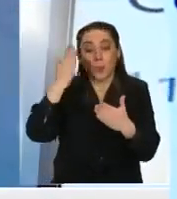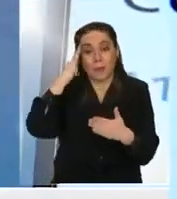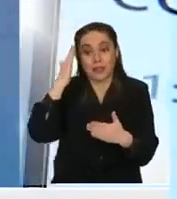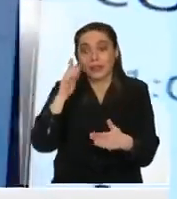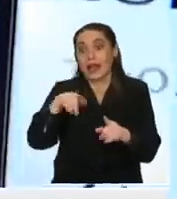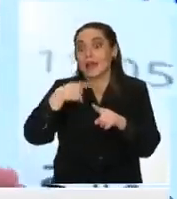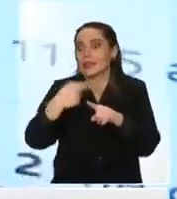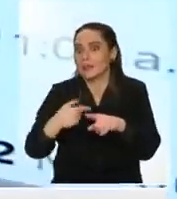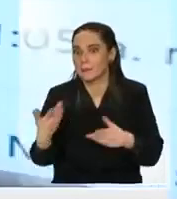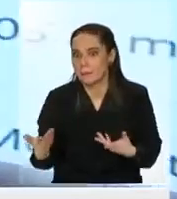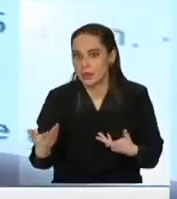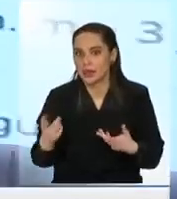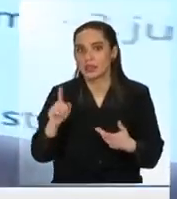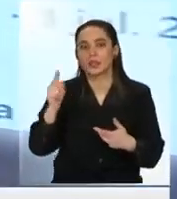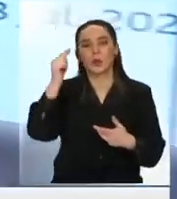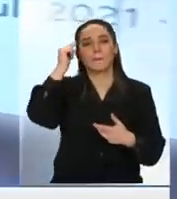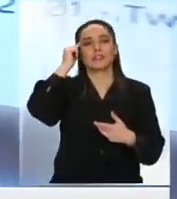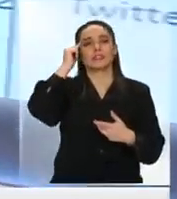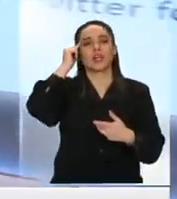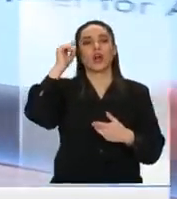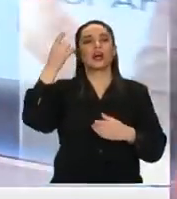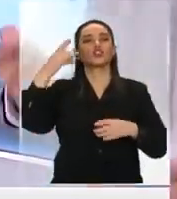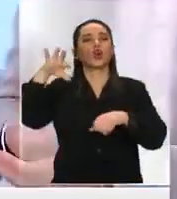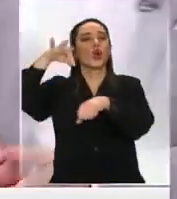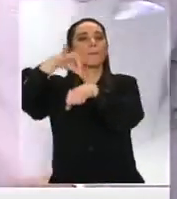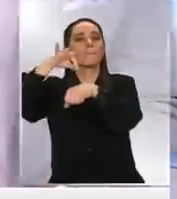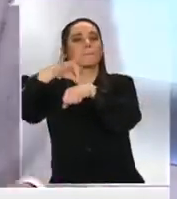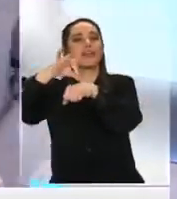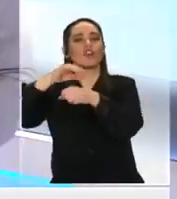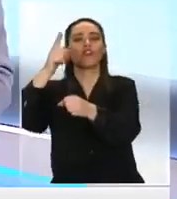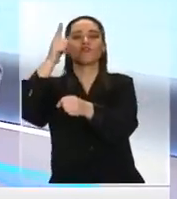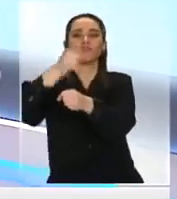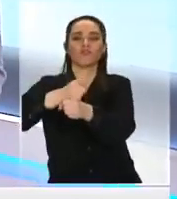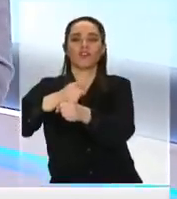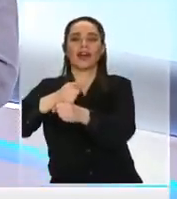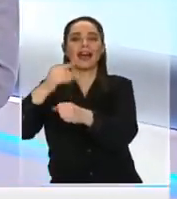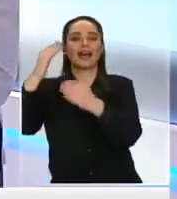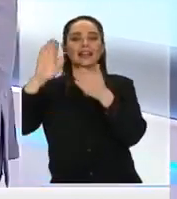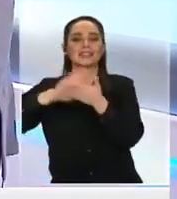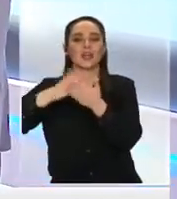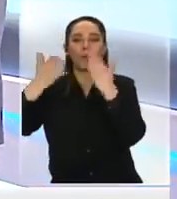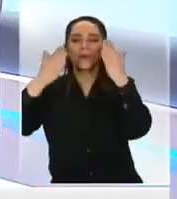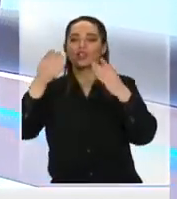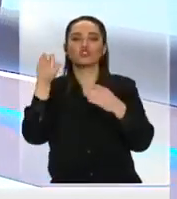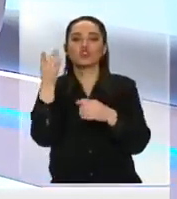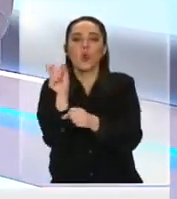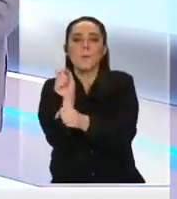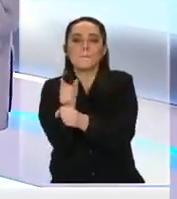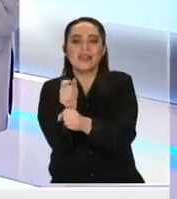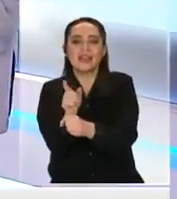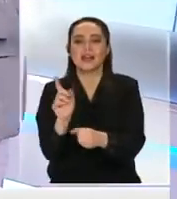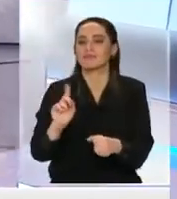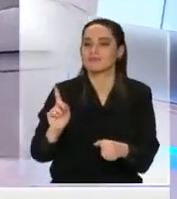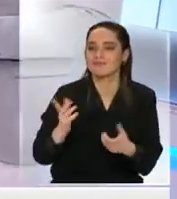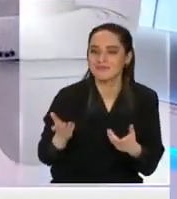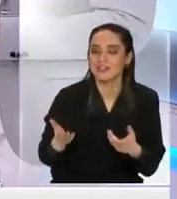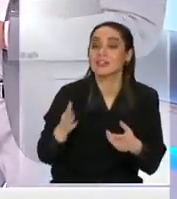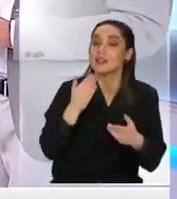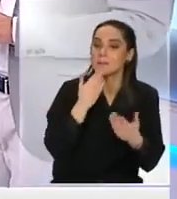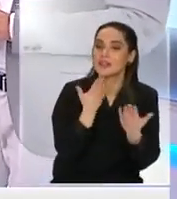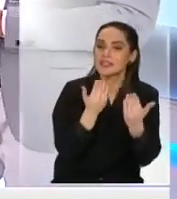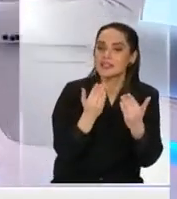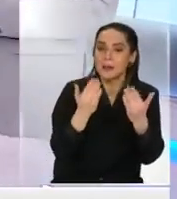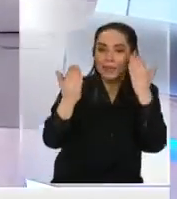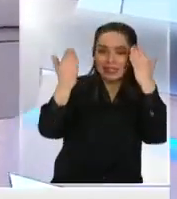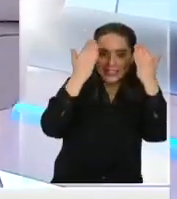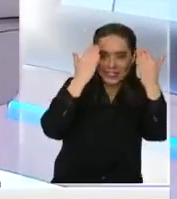decirlo que no esté supeditada a visión médica la salud mental no solo es medicar sino que también necesitamos que la